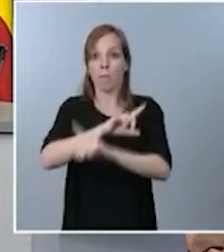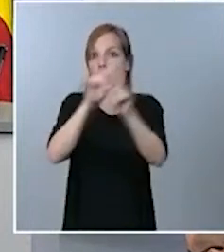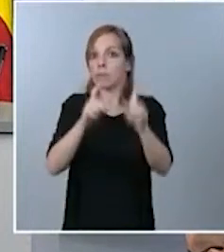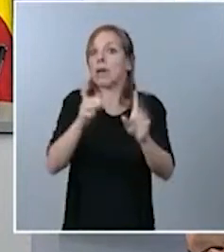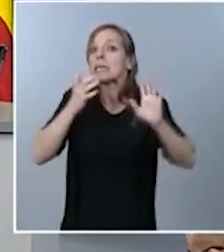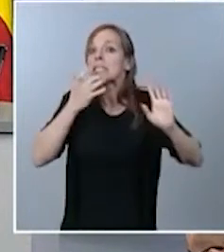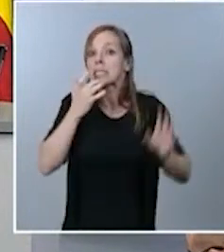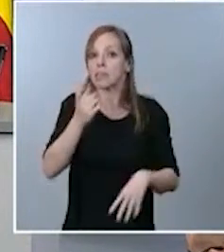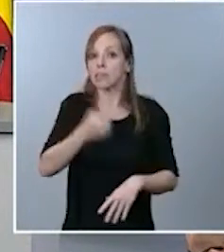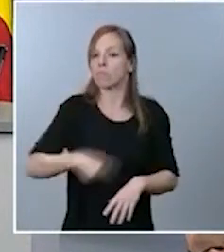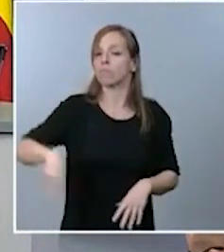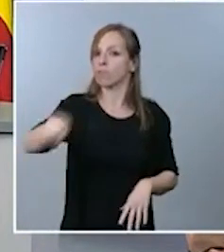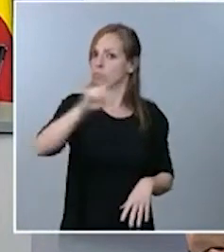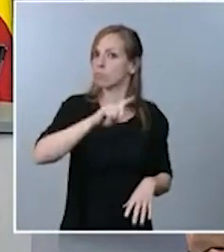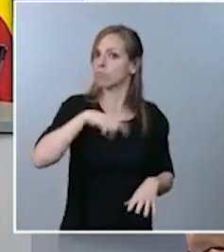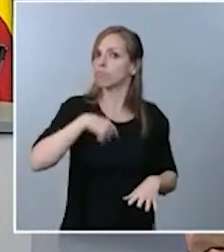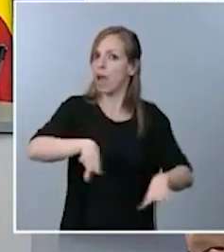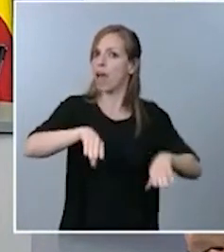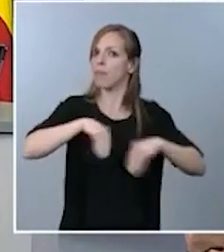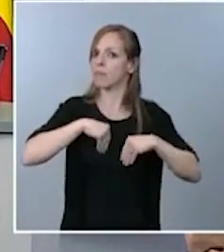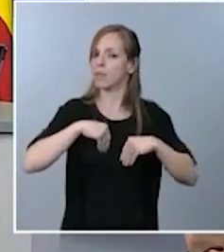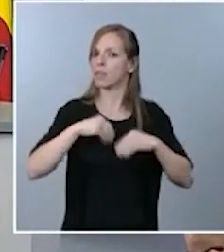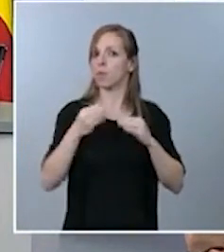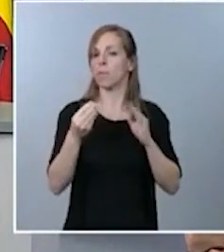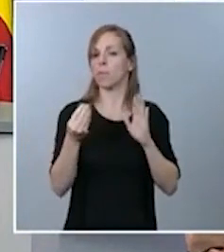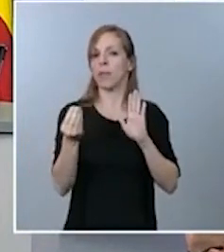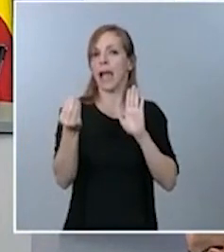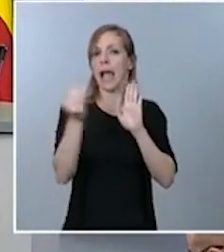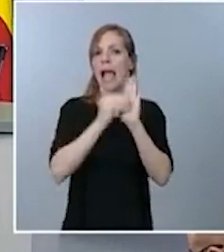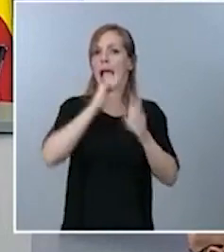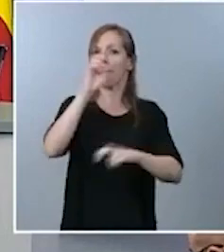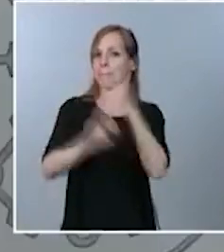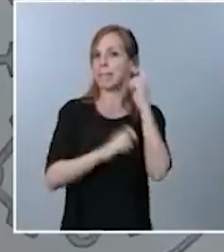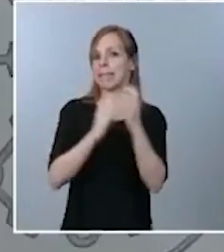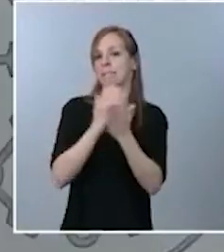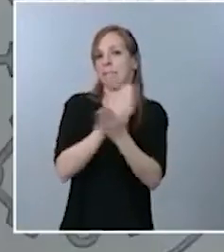negociar enmiendas parciales con el PP y con Vox. Gracias.